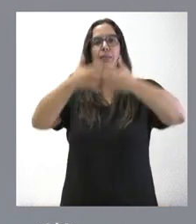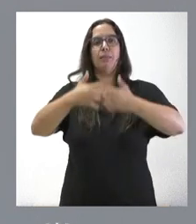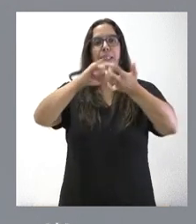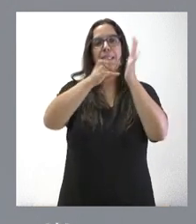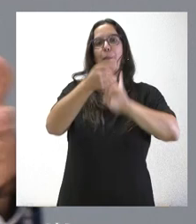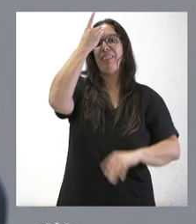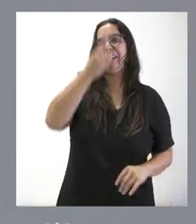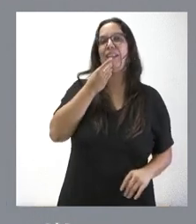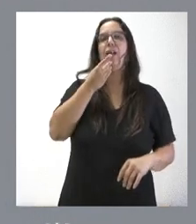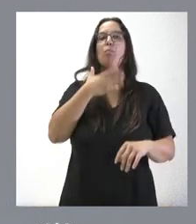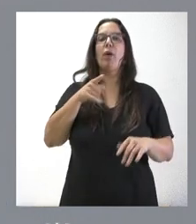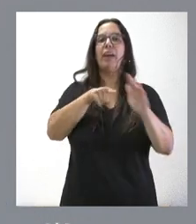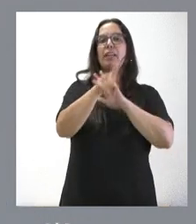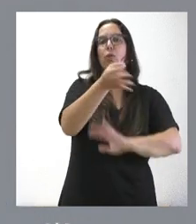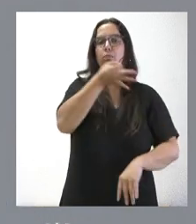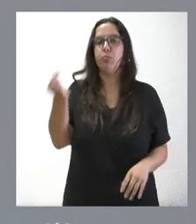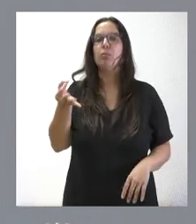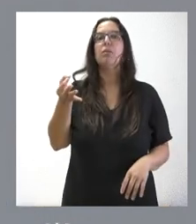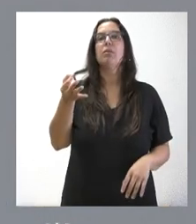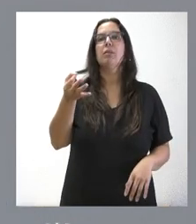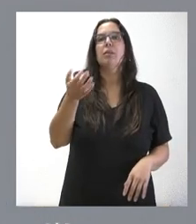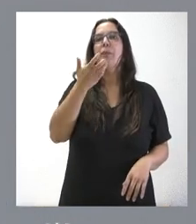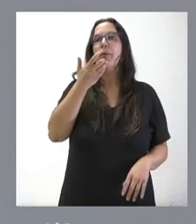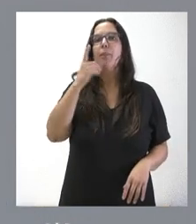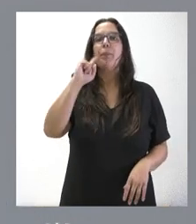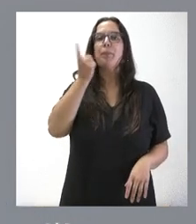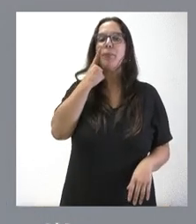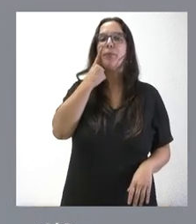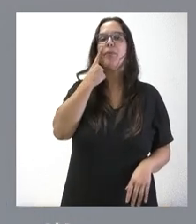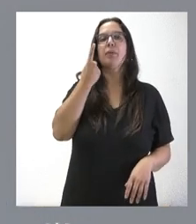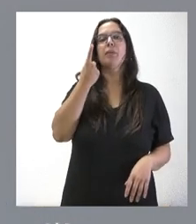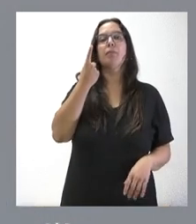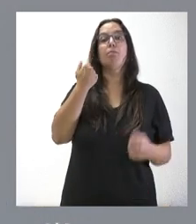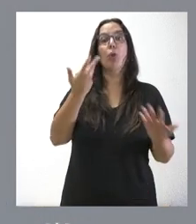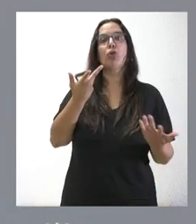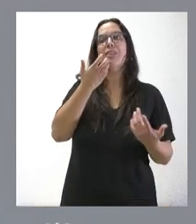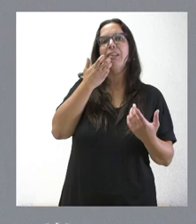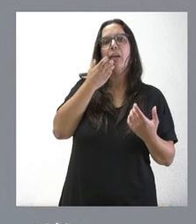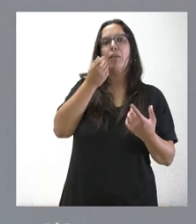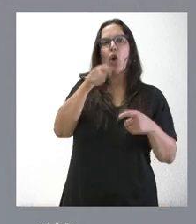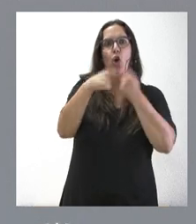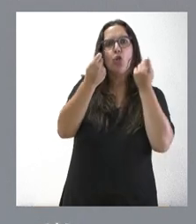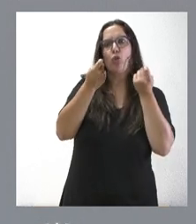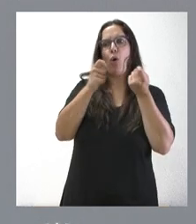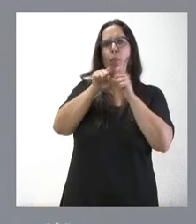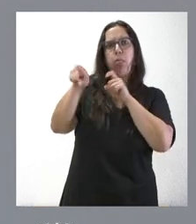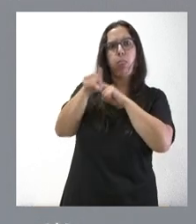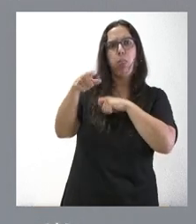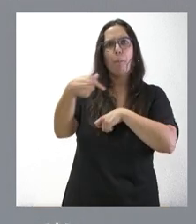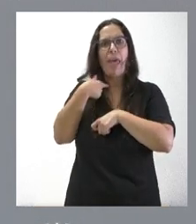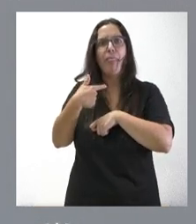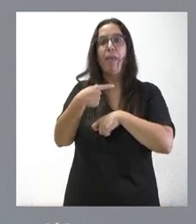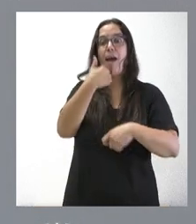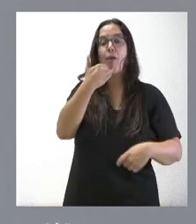permitir una adecuada gestión de los mismos, y, entre otras cosas, por ejemplo, la detección temprana de las fugas, el seguimiento para la eficiencia